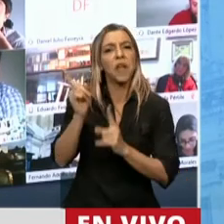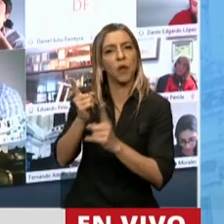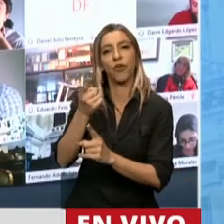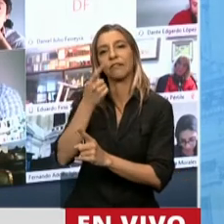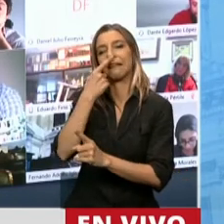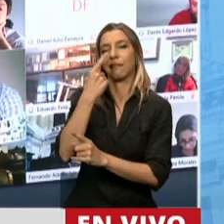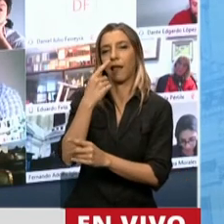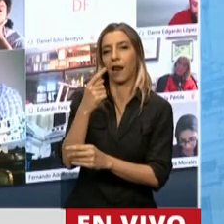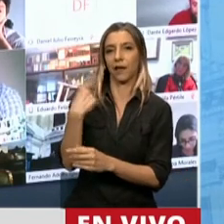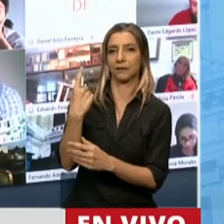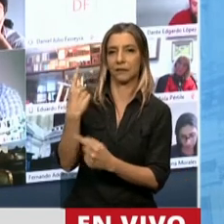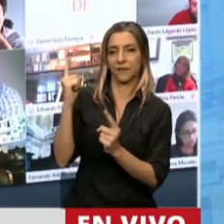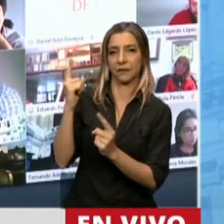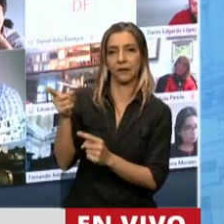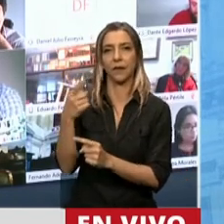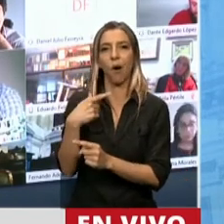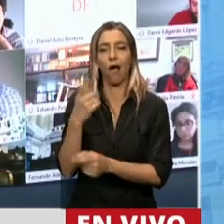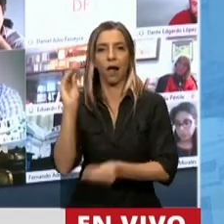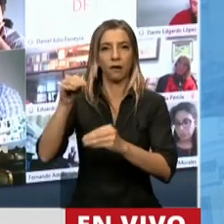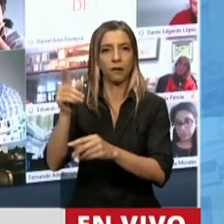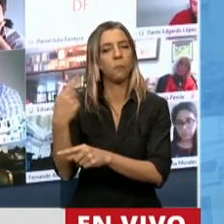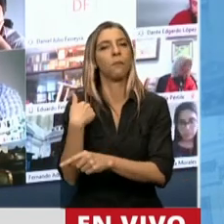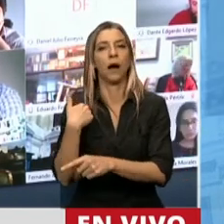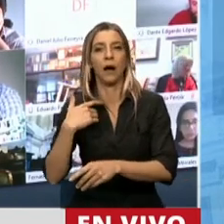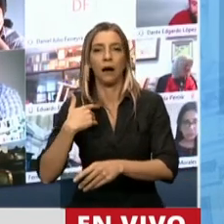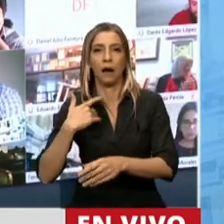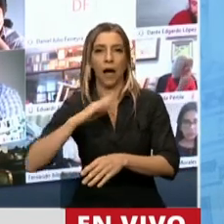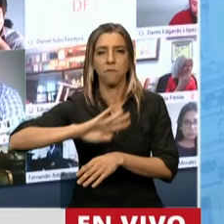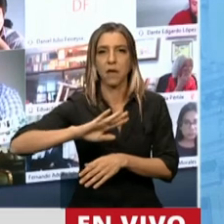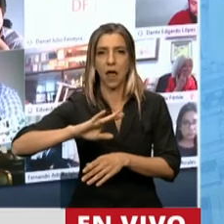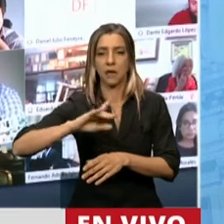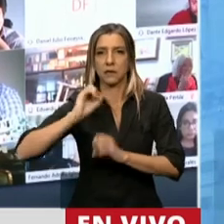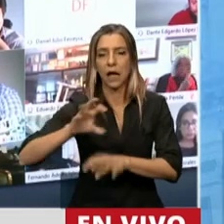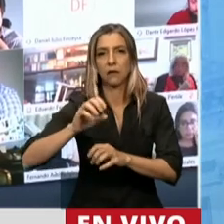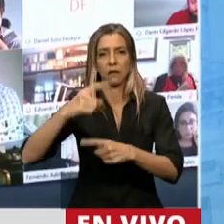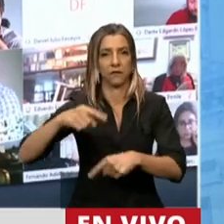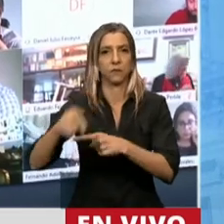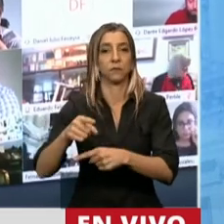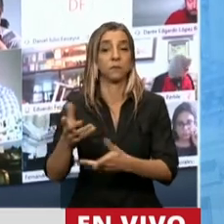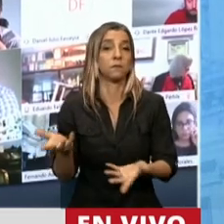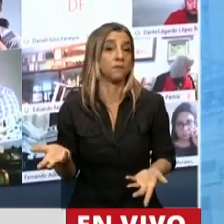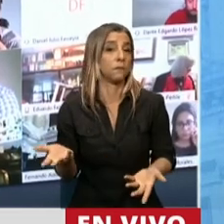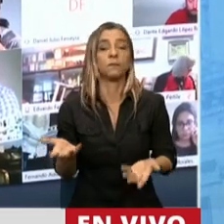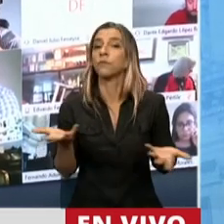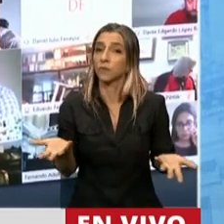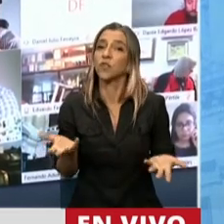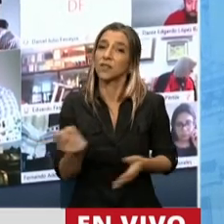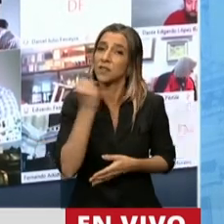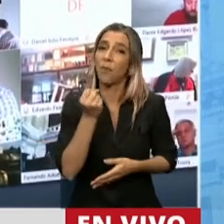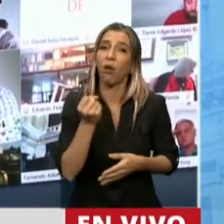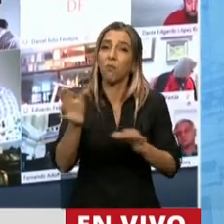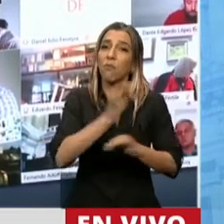el origen o la excusa para hacerlo, haber presentado el proyecto de ley de aporte